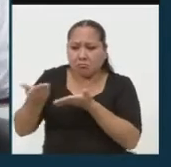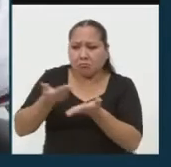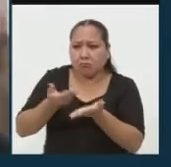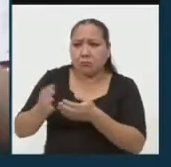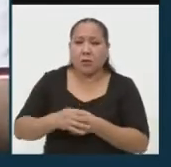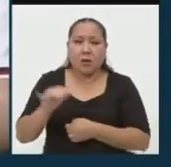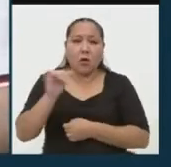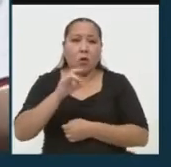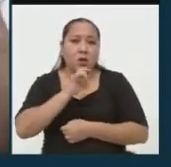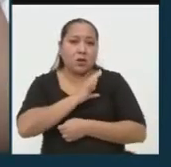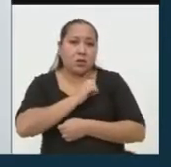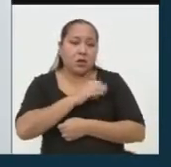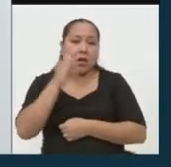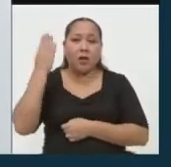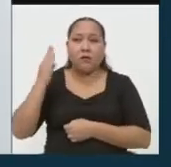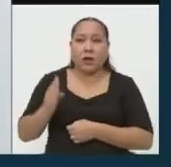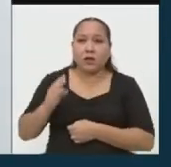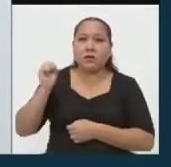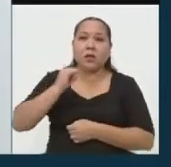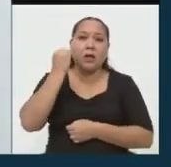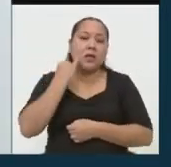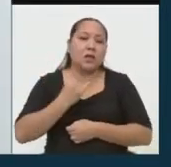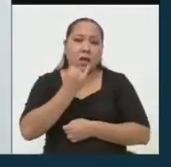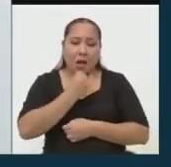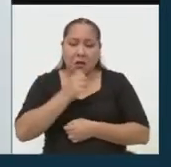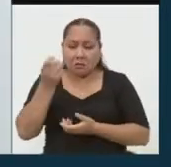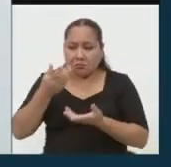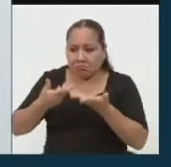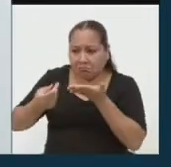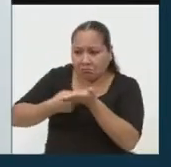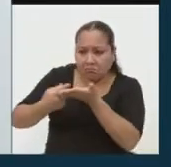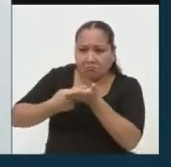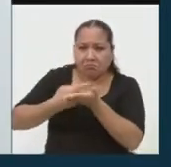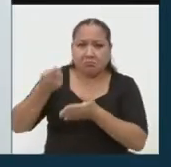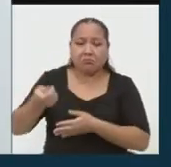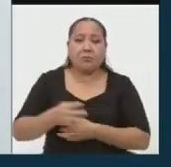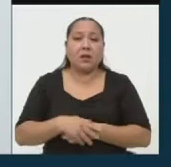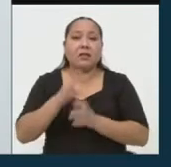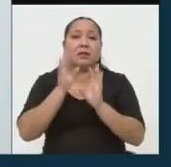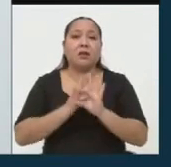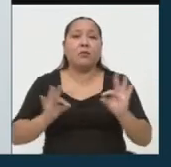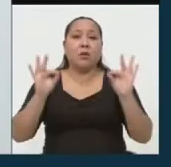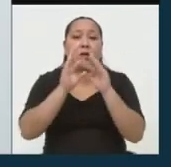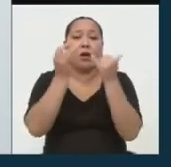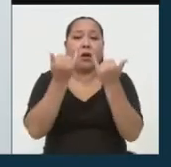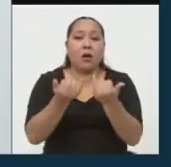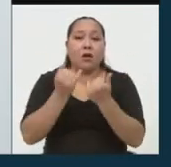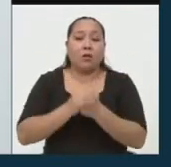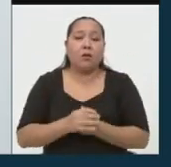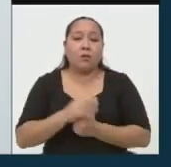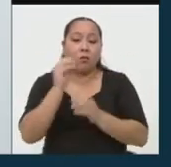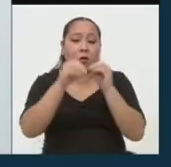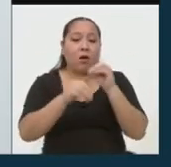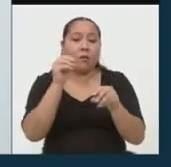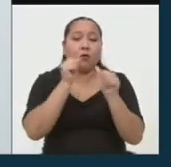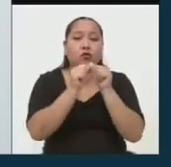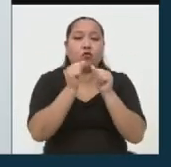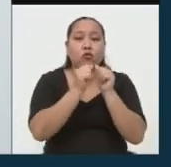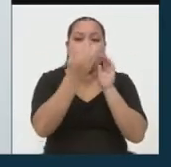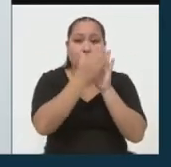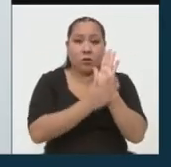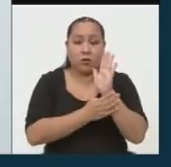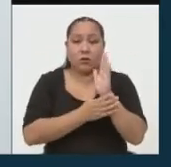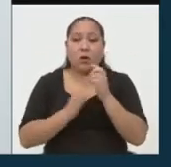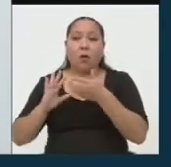Lo ha hecho Chile, lo ha hecho Brasil, lo ha hecho Israel. Entonces, es importante que hoy hablemos de números. La